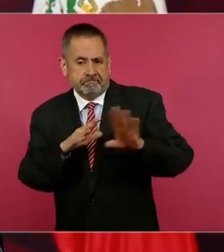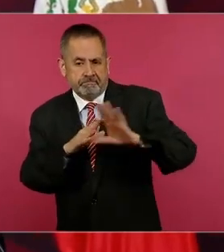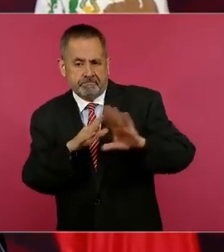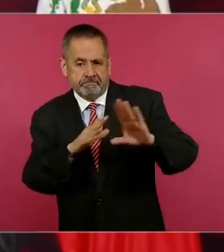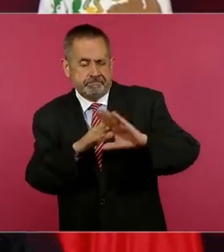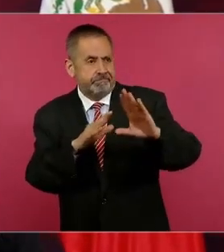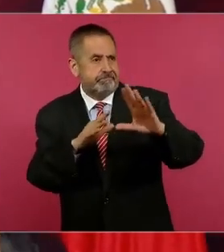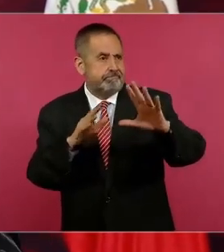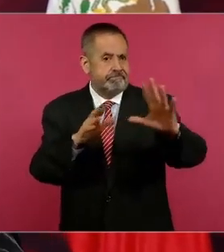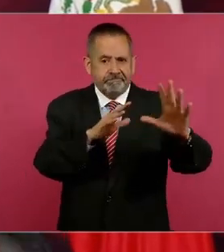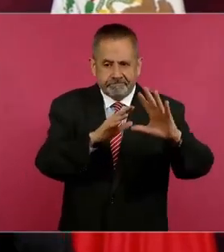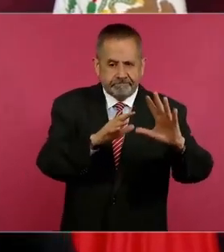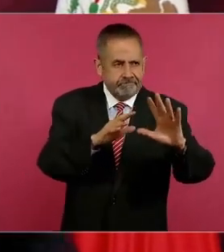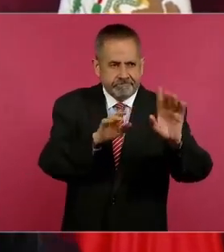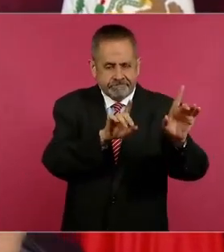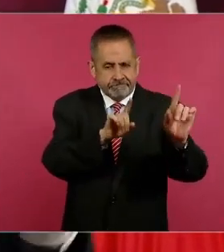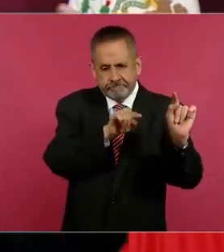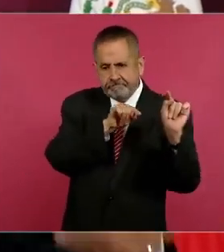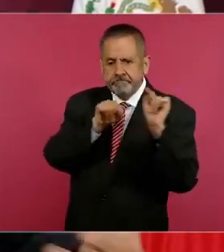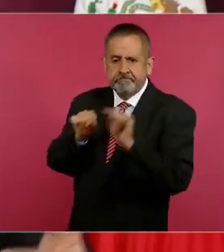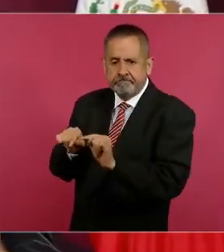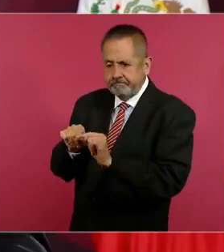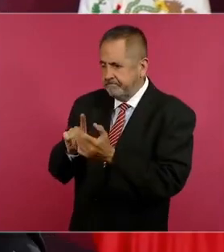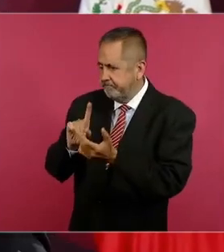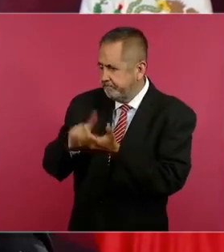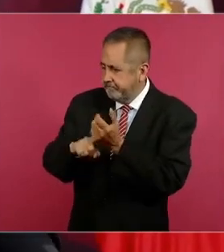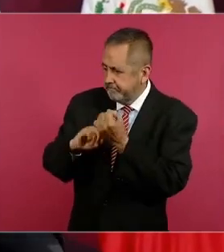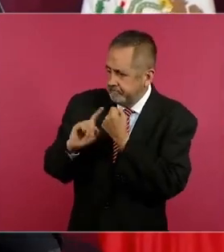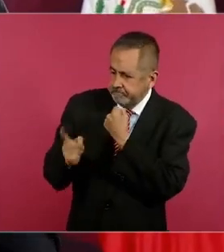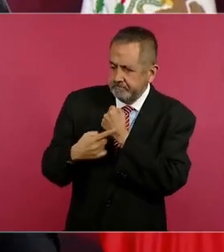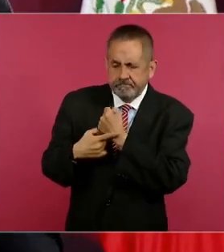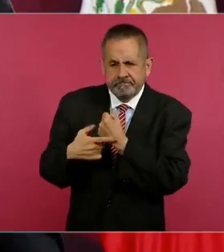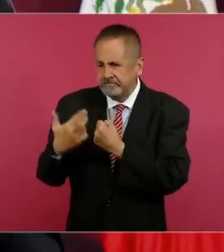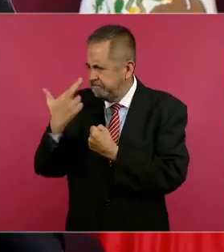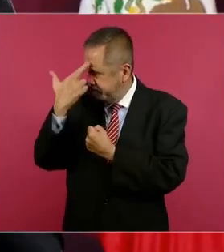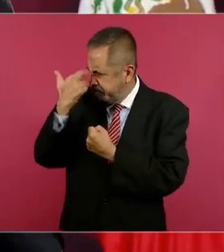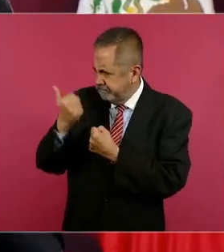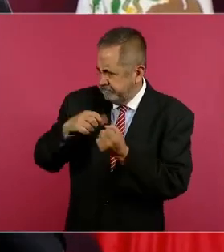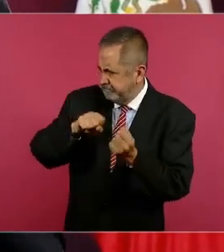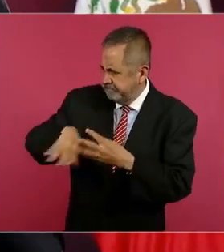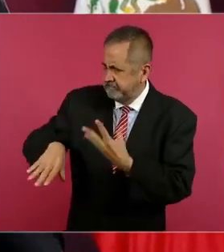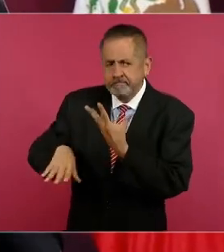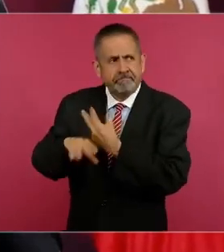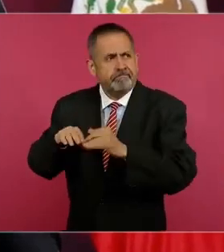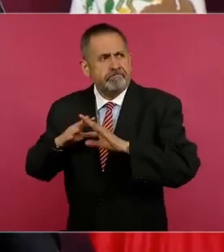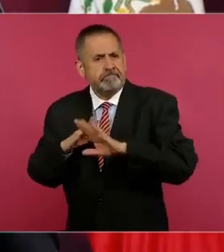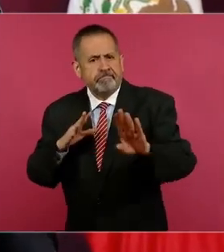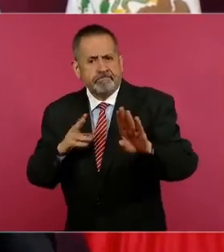atendiendo las causas, lo que siempre hemos sostenido.